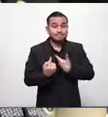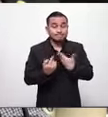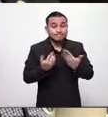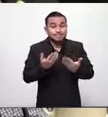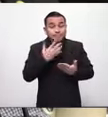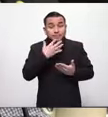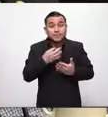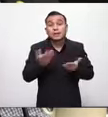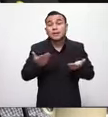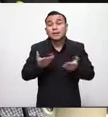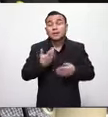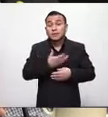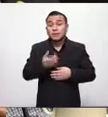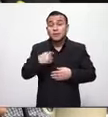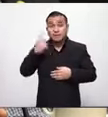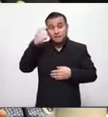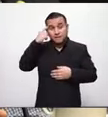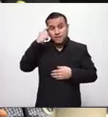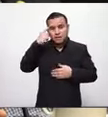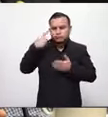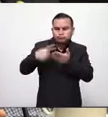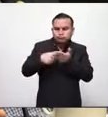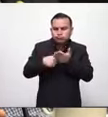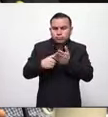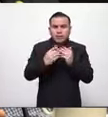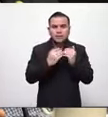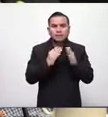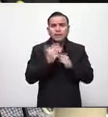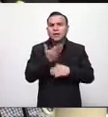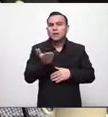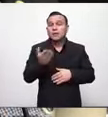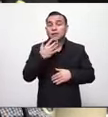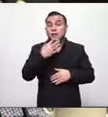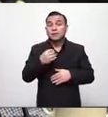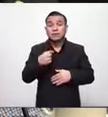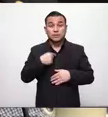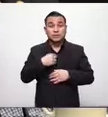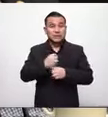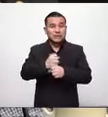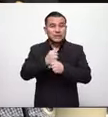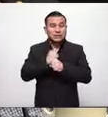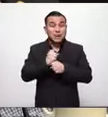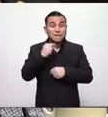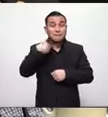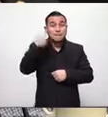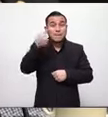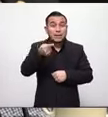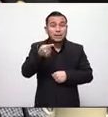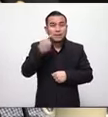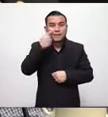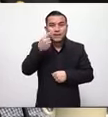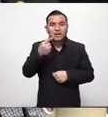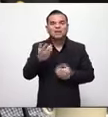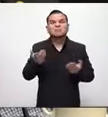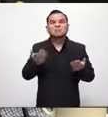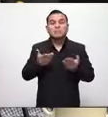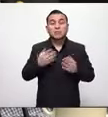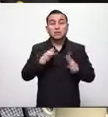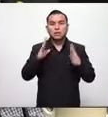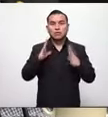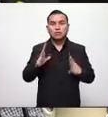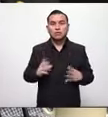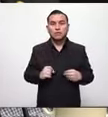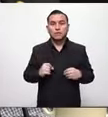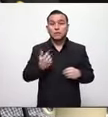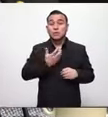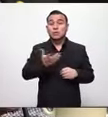ya se está especulando muchas cosas yo le aseguro que el día de mañana van a salir diciendo que el gobierno